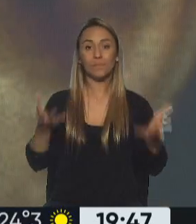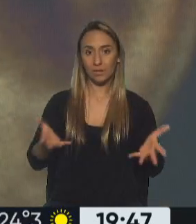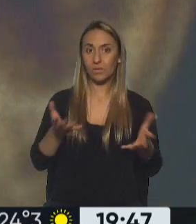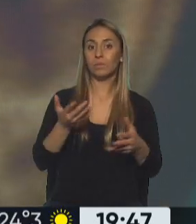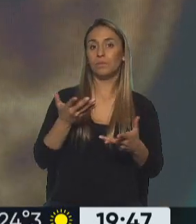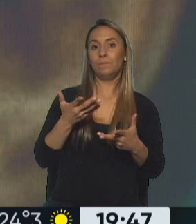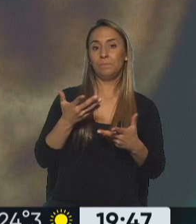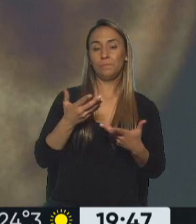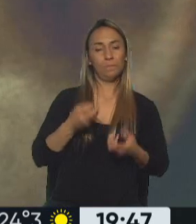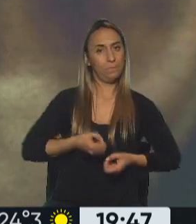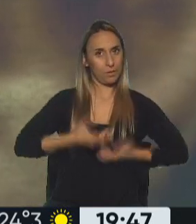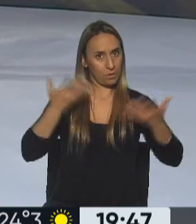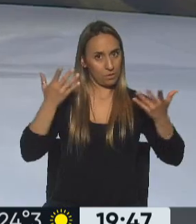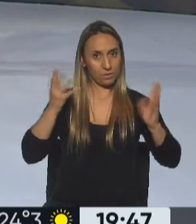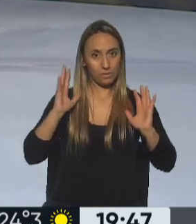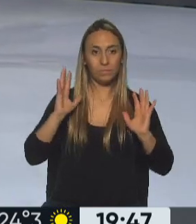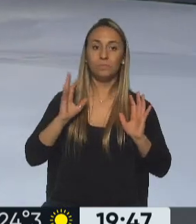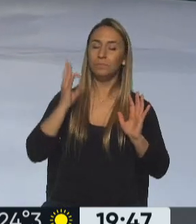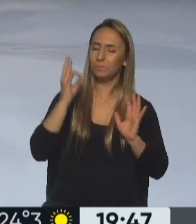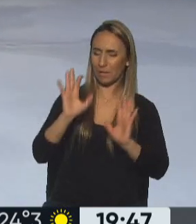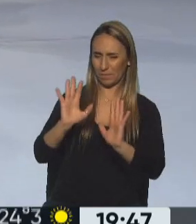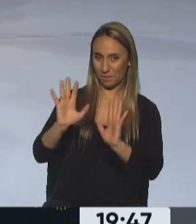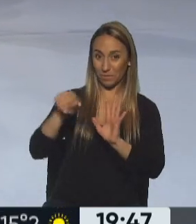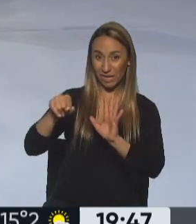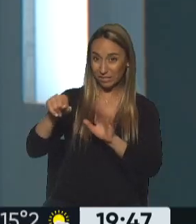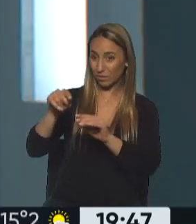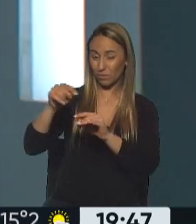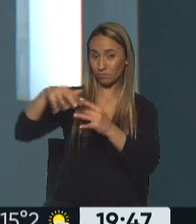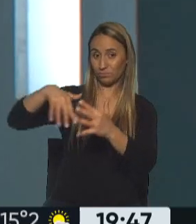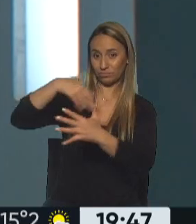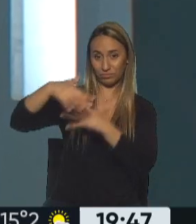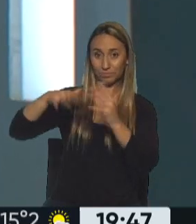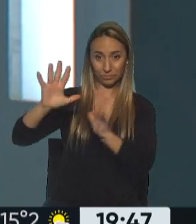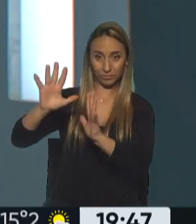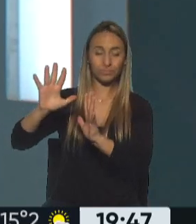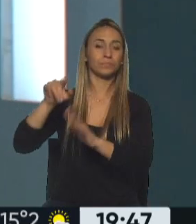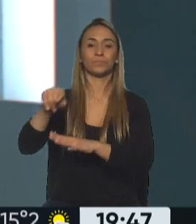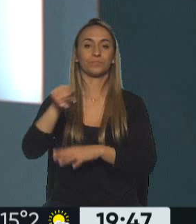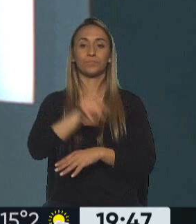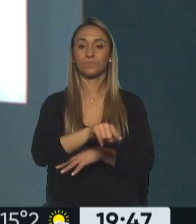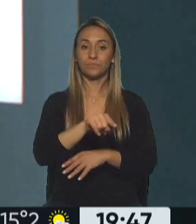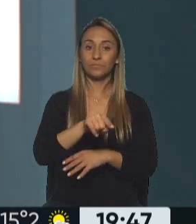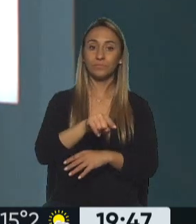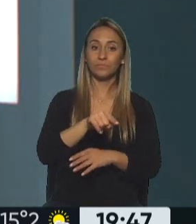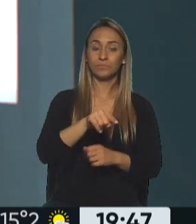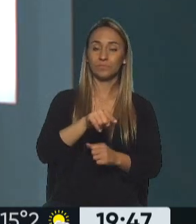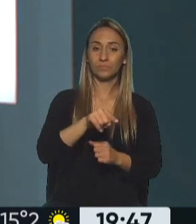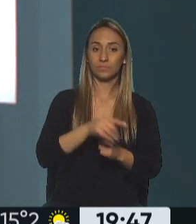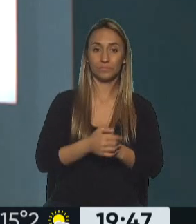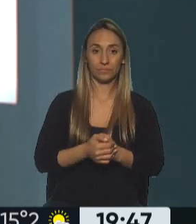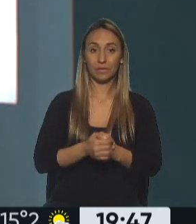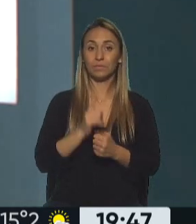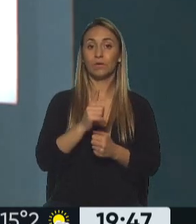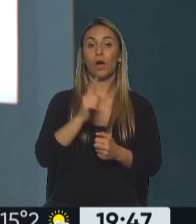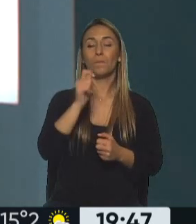obviamente, en el espacio. Mientras todo esto pasaba, apenas una coma, el interlocutor, conductor